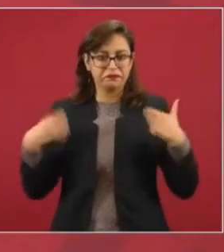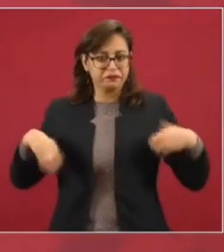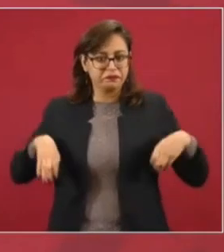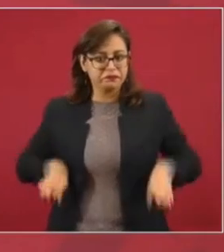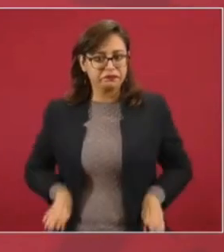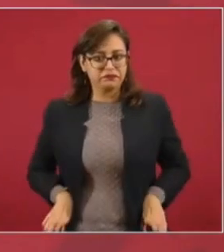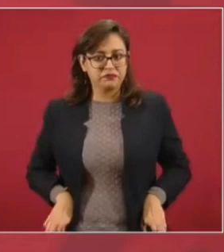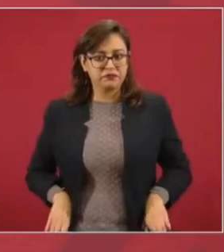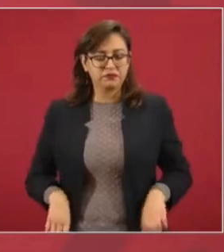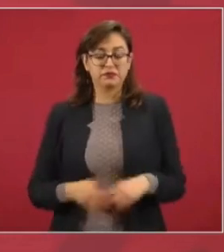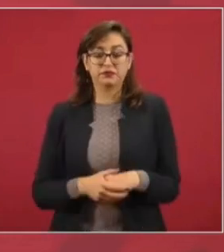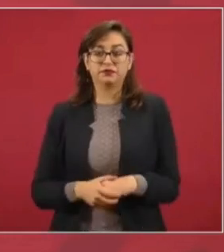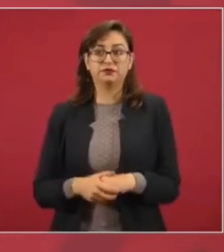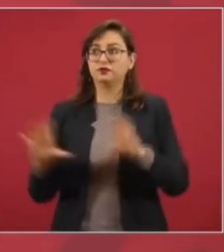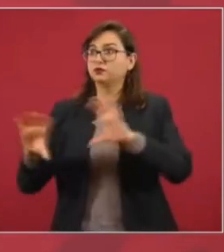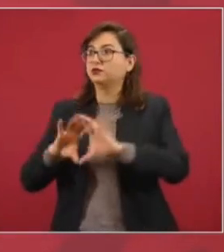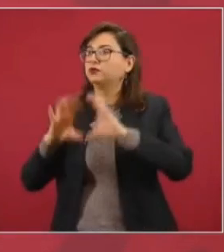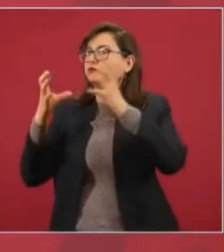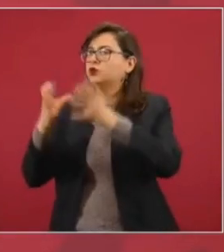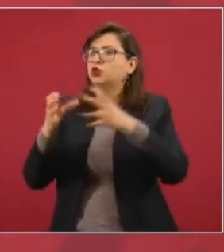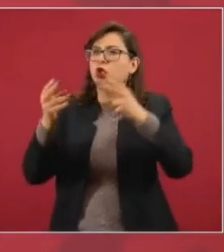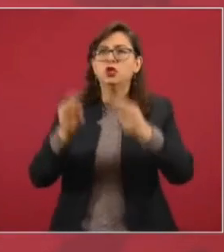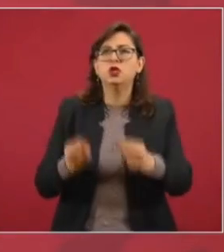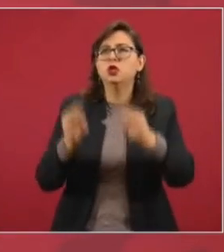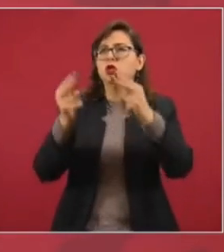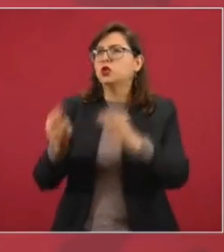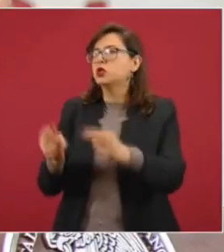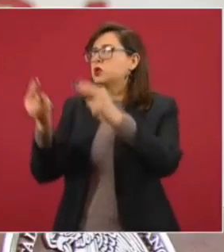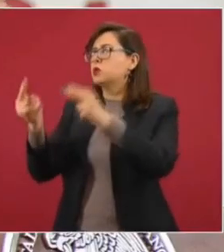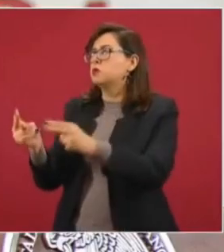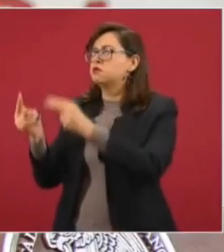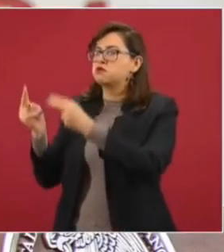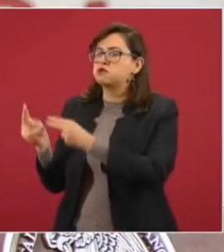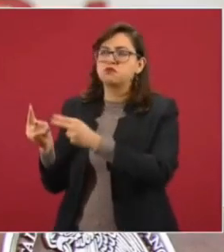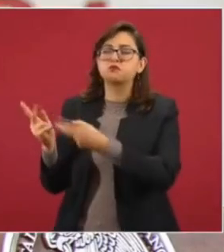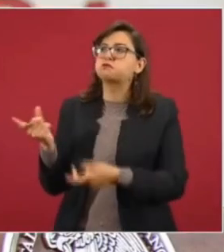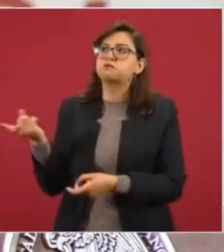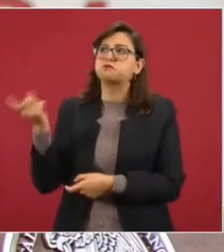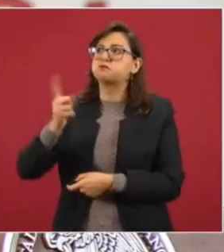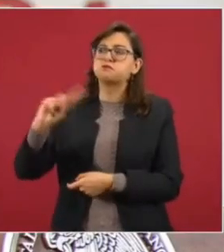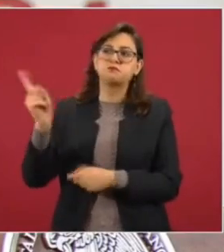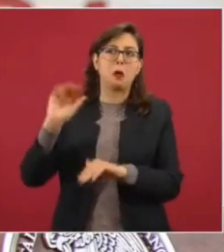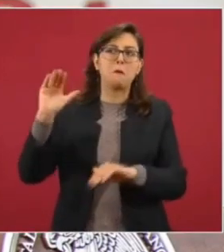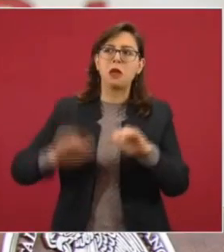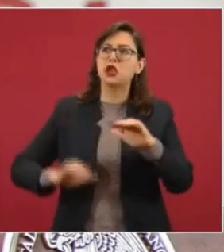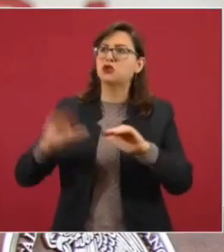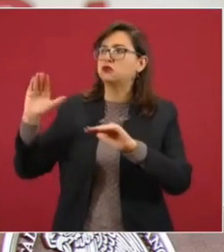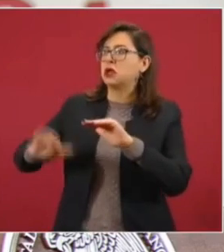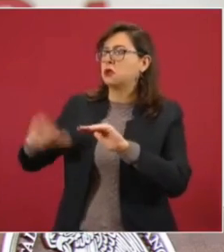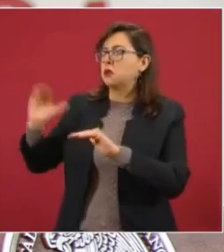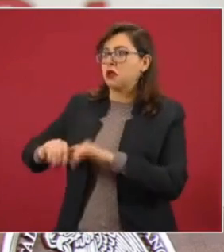En todo el mundo en el año que se llevó a cabo esta operación.